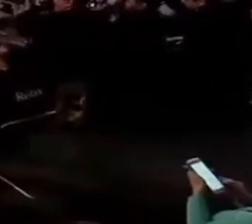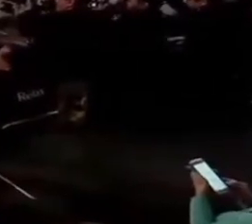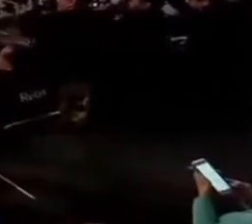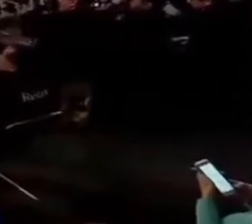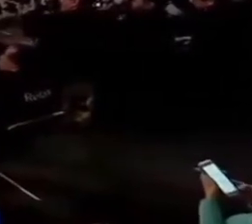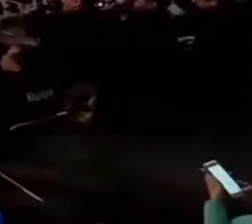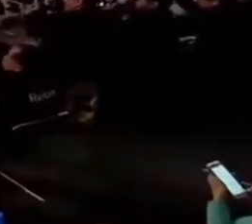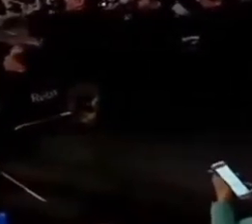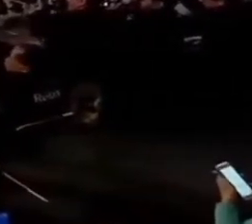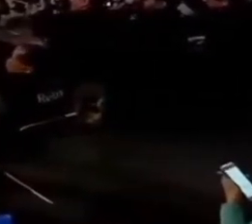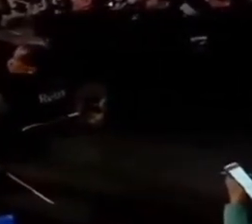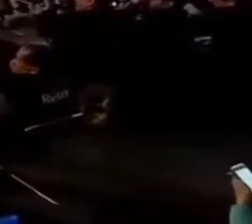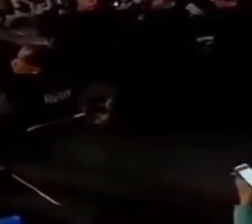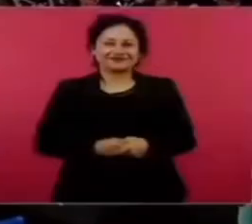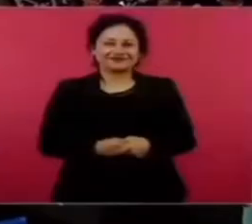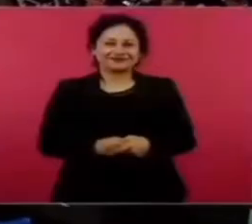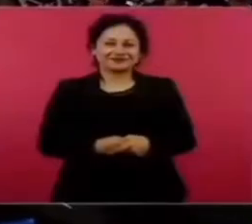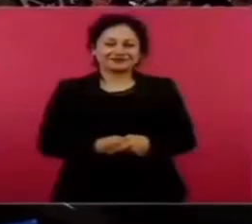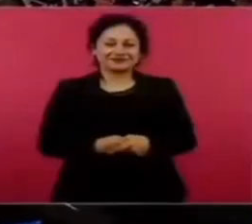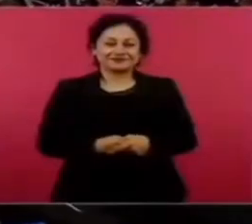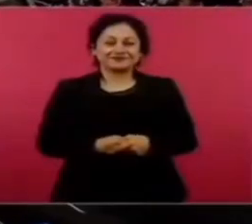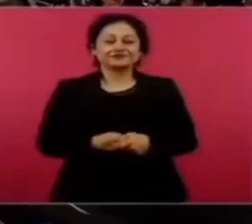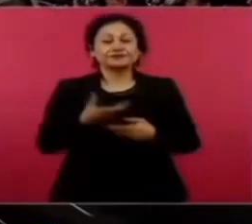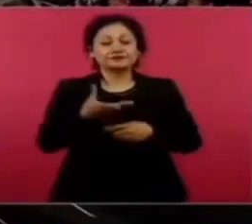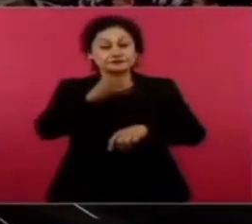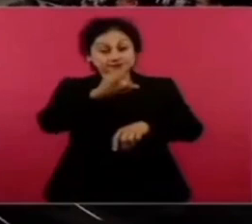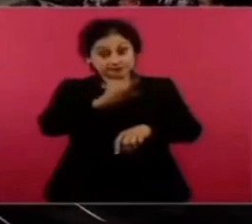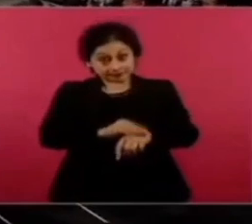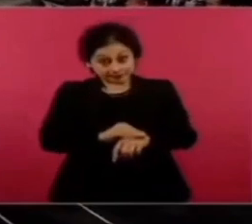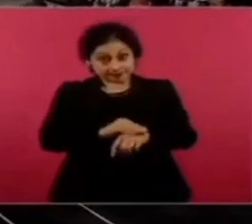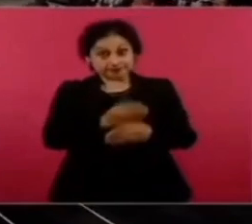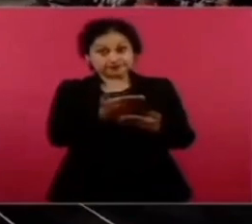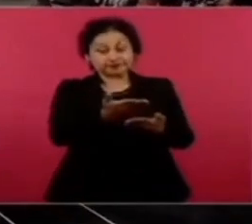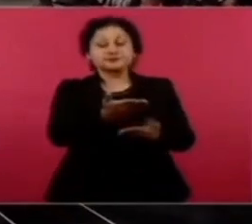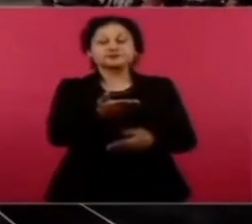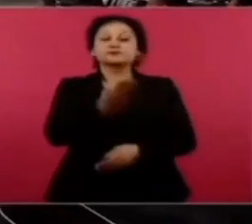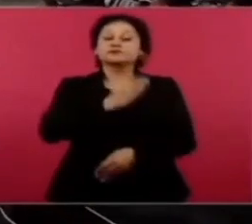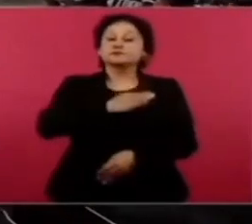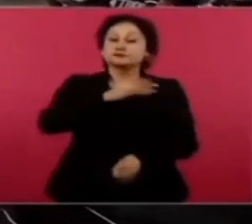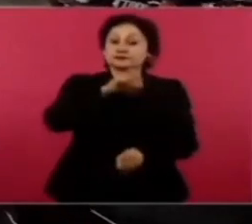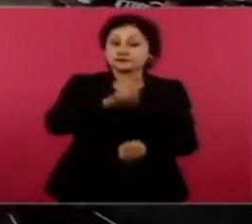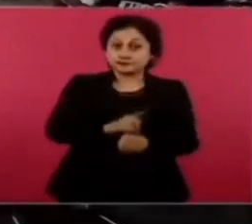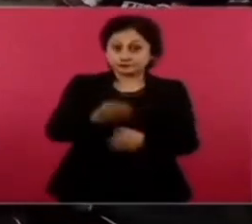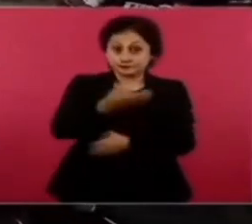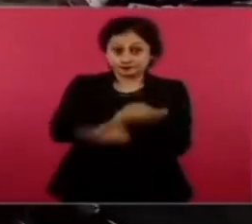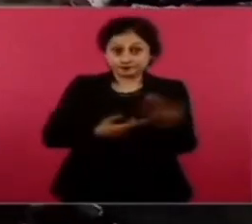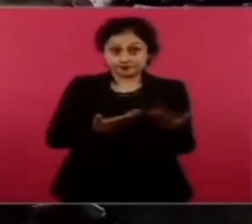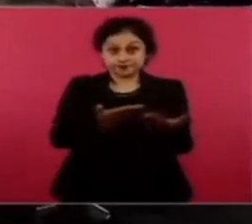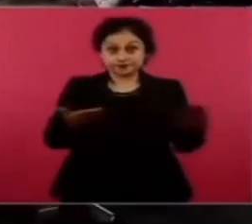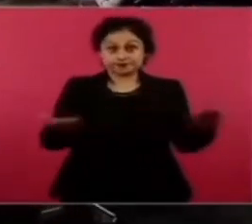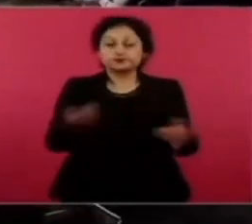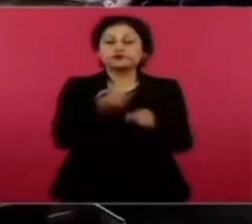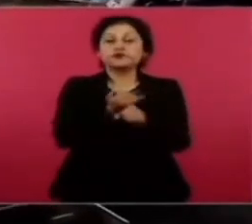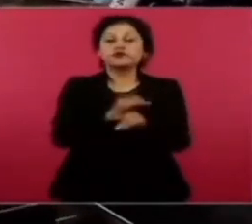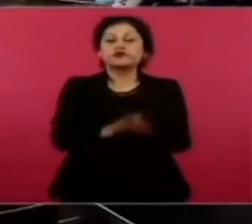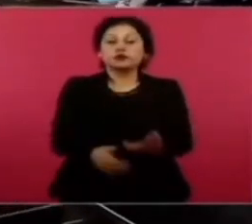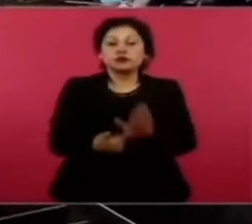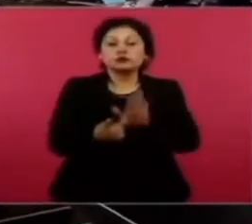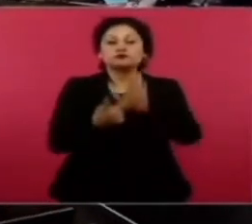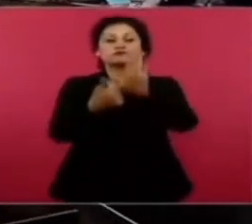interconectados con cables en el lugar donde ocurrió la explosión y presuntamente también es